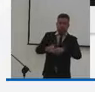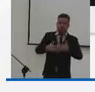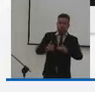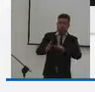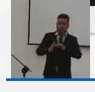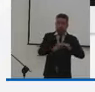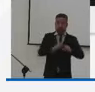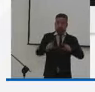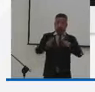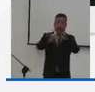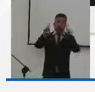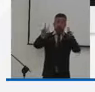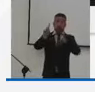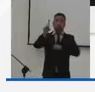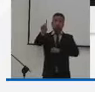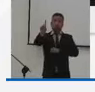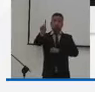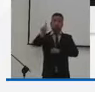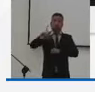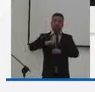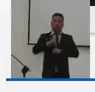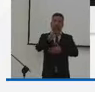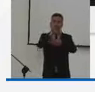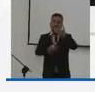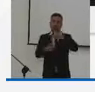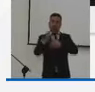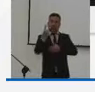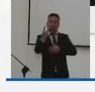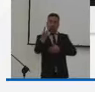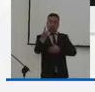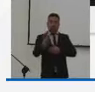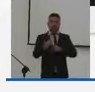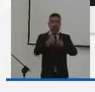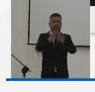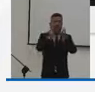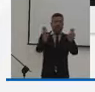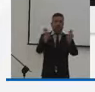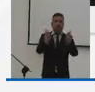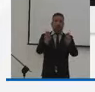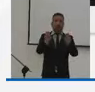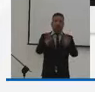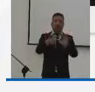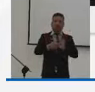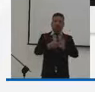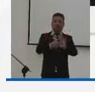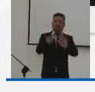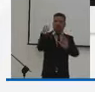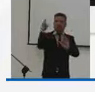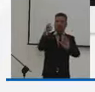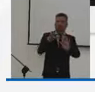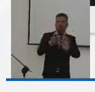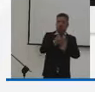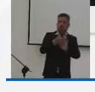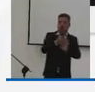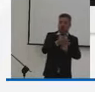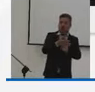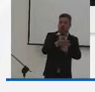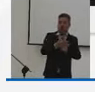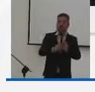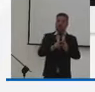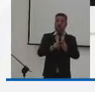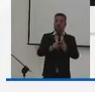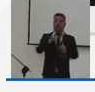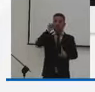iniciativa. El título 1 contiene dos capítulos, que trata sobre las disposiciones generales.